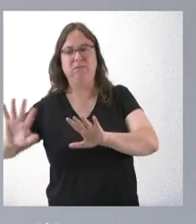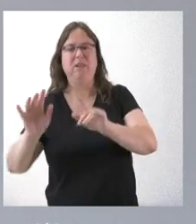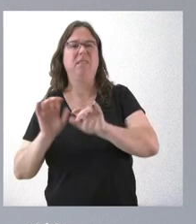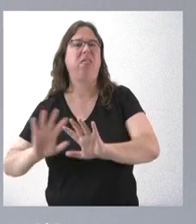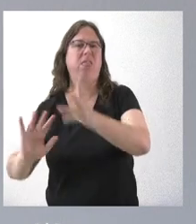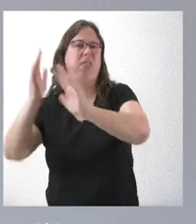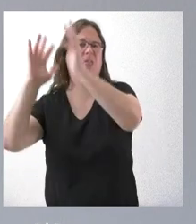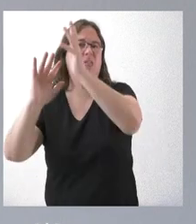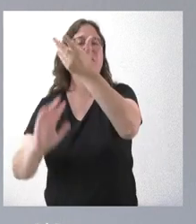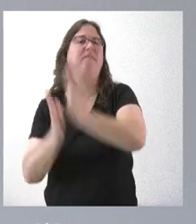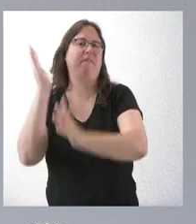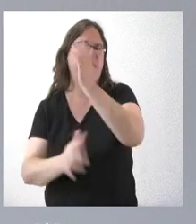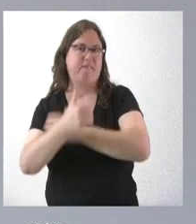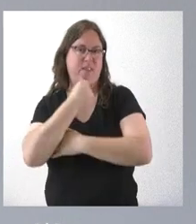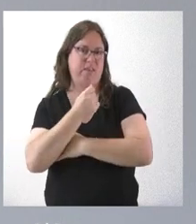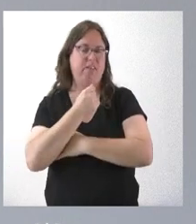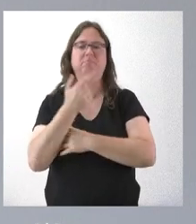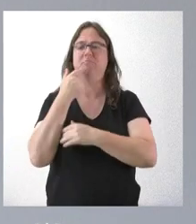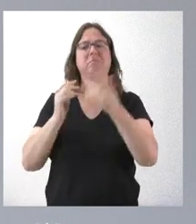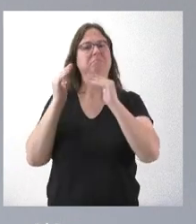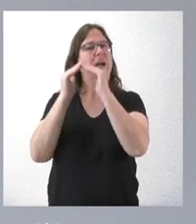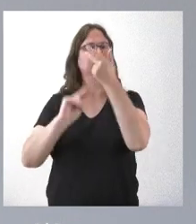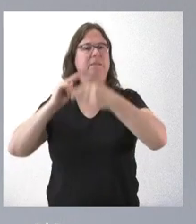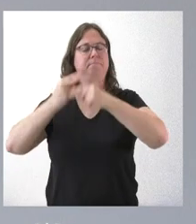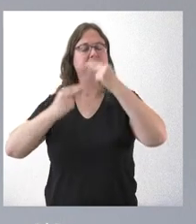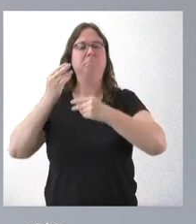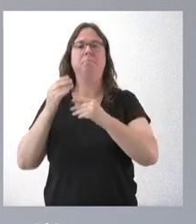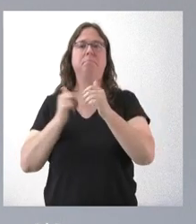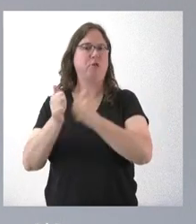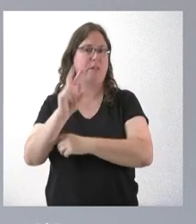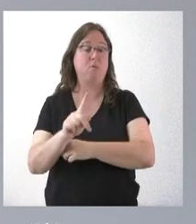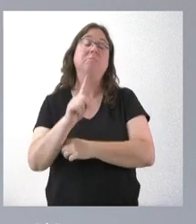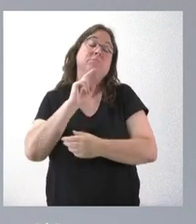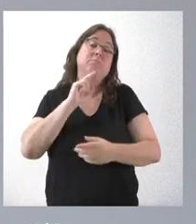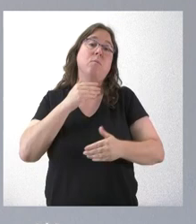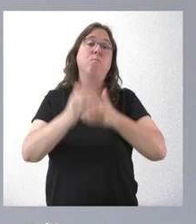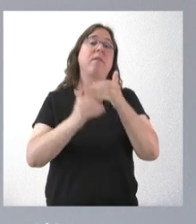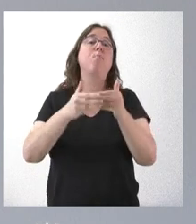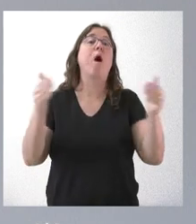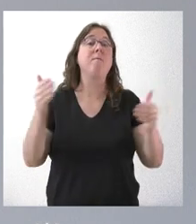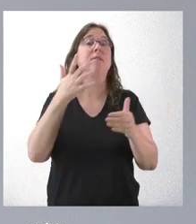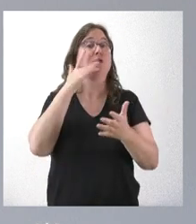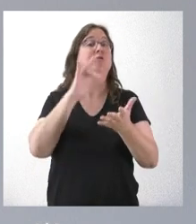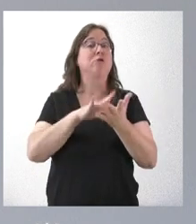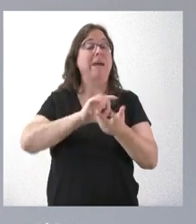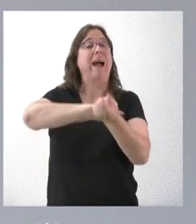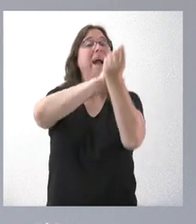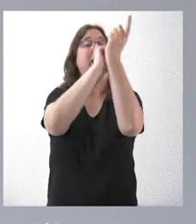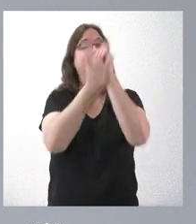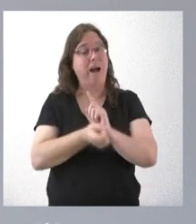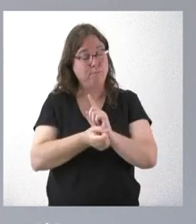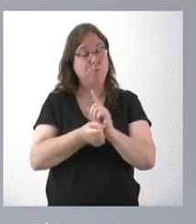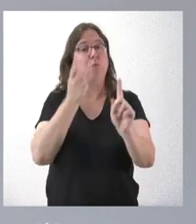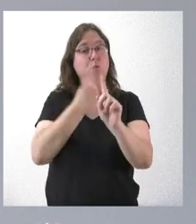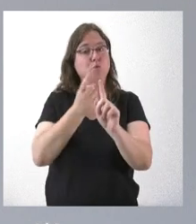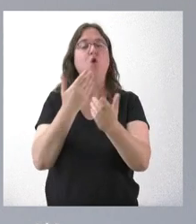y también esa actividad económica y empleo. No obstante, repito, es un procedimiento abierto que tendrá que en ese momento, quien promueva ese cambio de uso, tendrá que justificar las